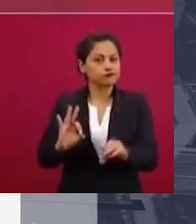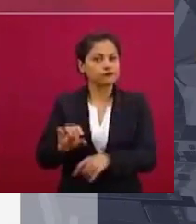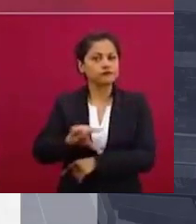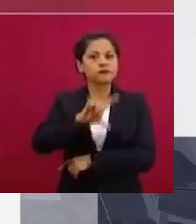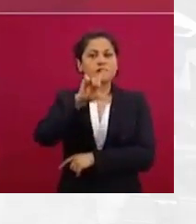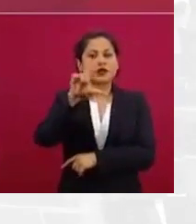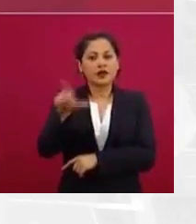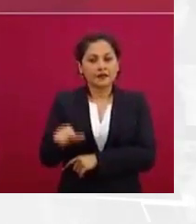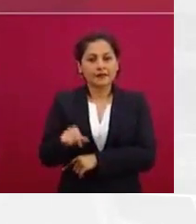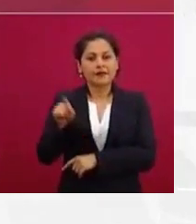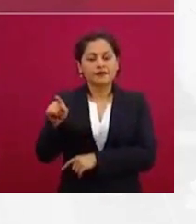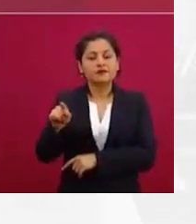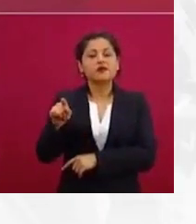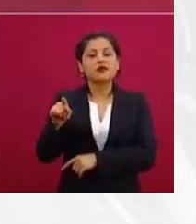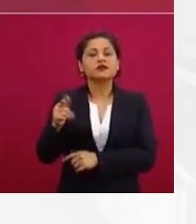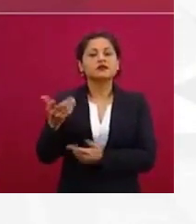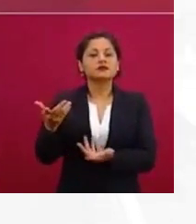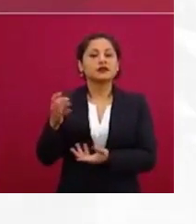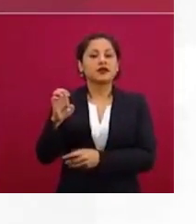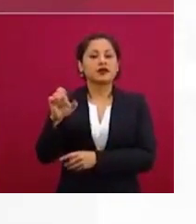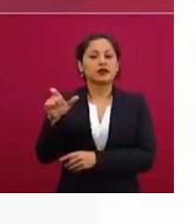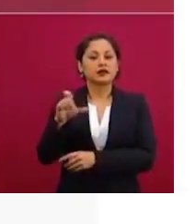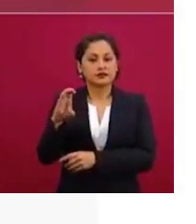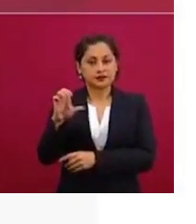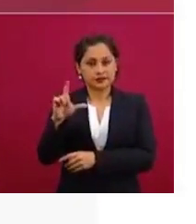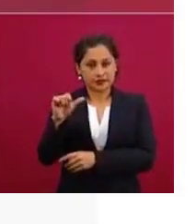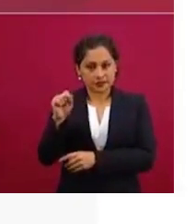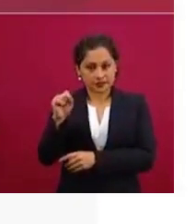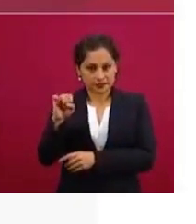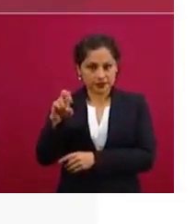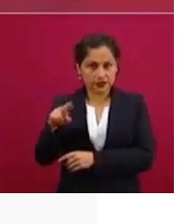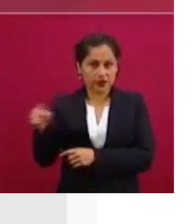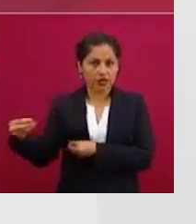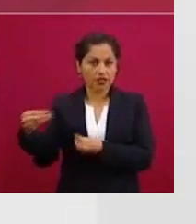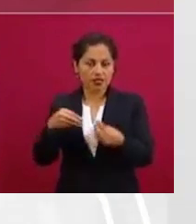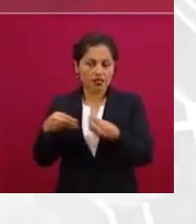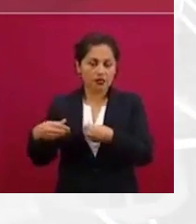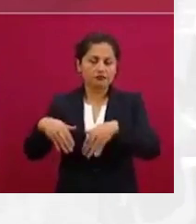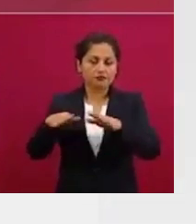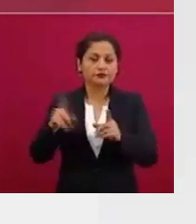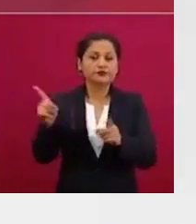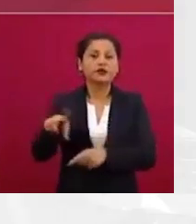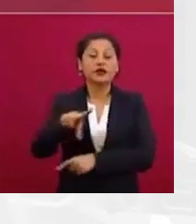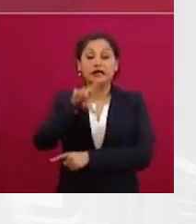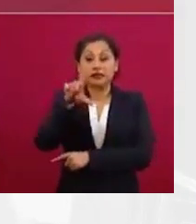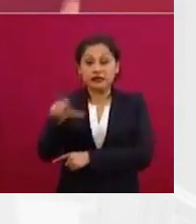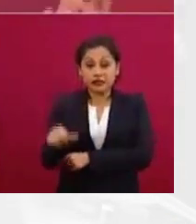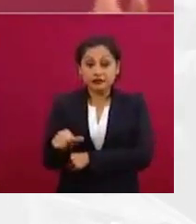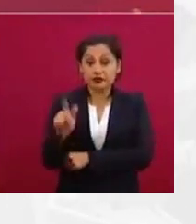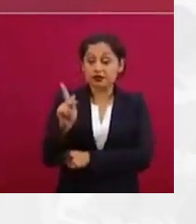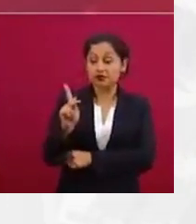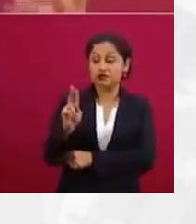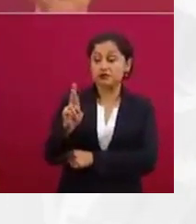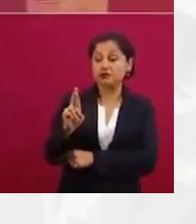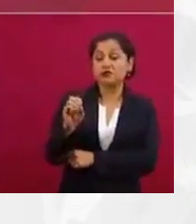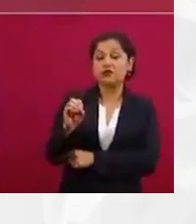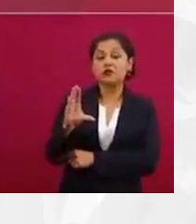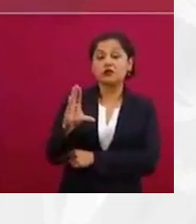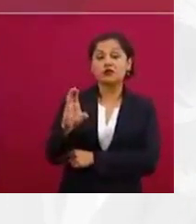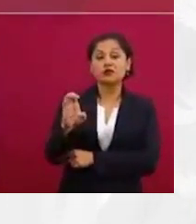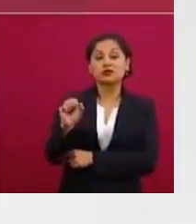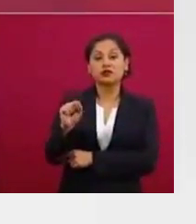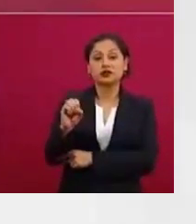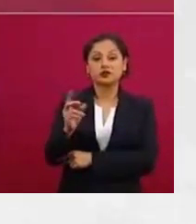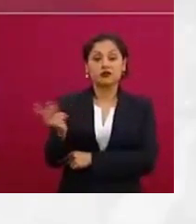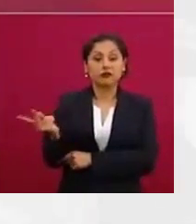buscando en este país. Si estás conmigo, eres bueno. Si no estás conmigo, estás en contra